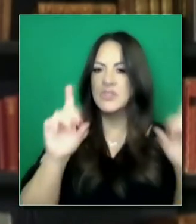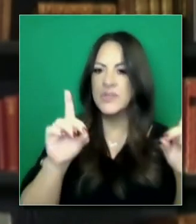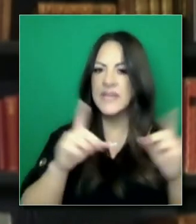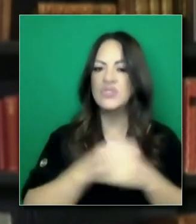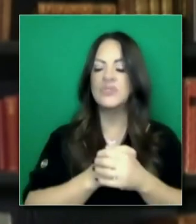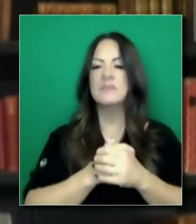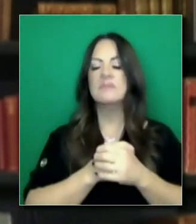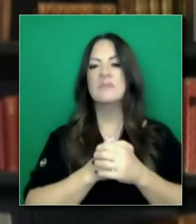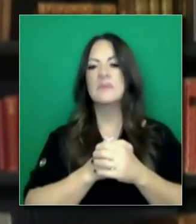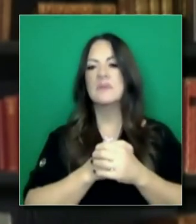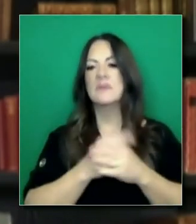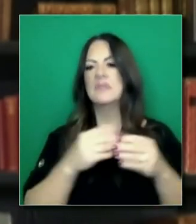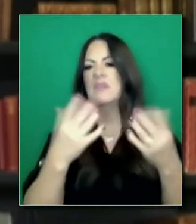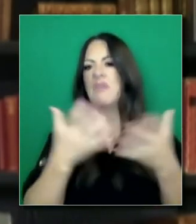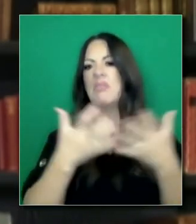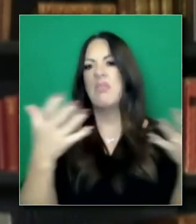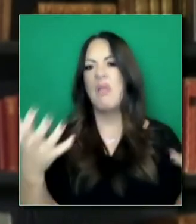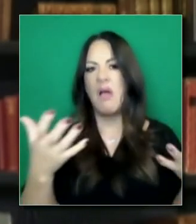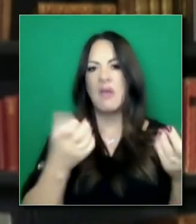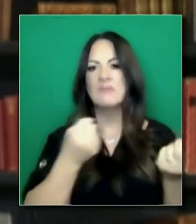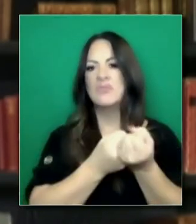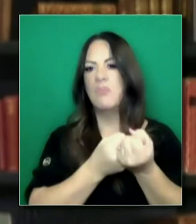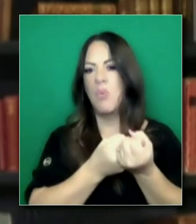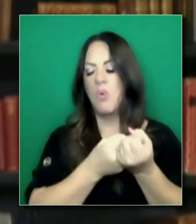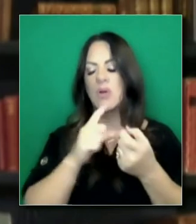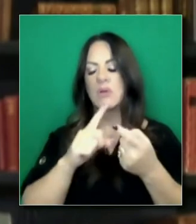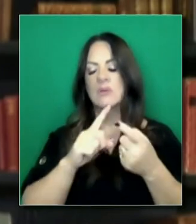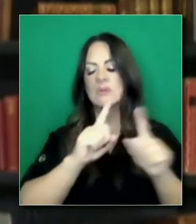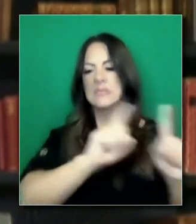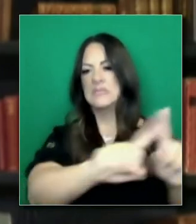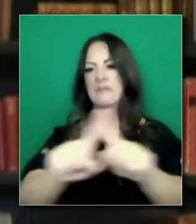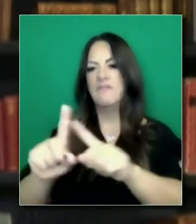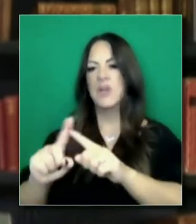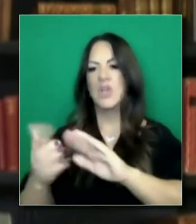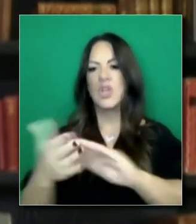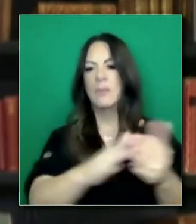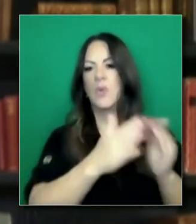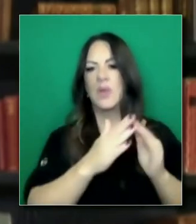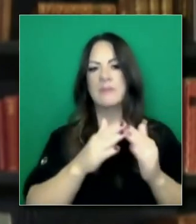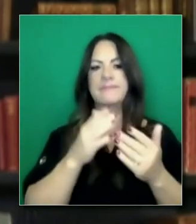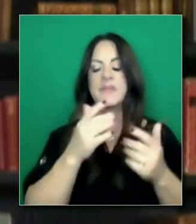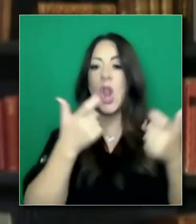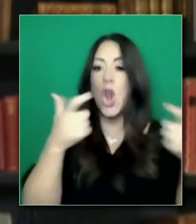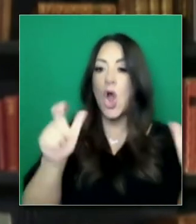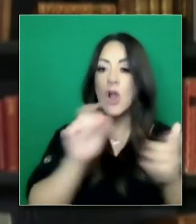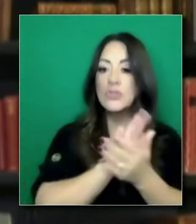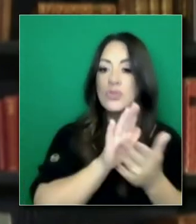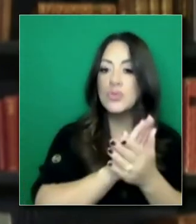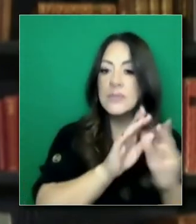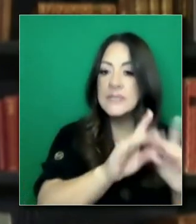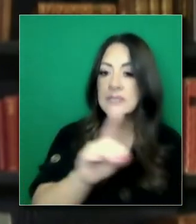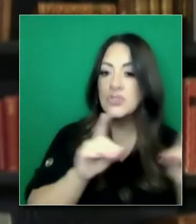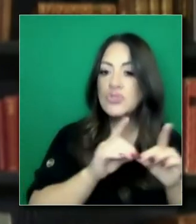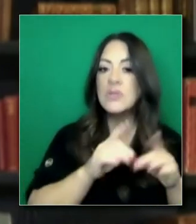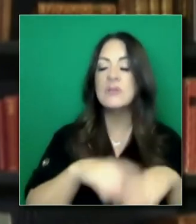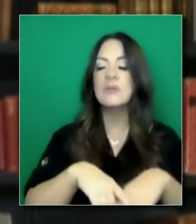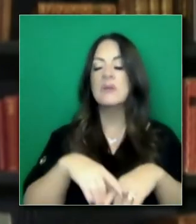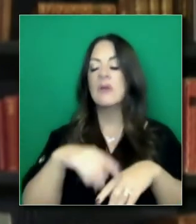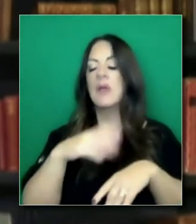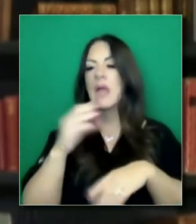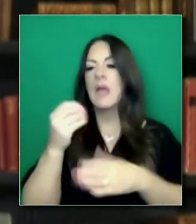que proporcionará mucho apoyo y mucho alivio a las comunidades en distritos escolares y